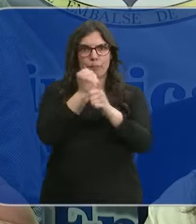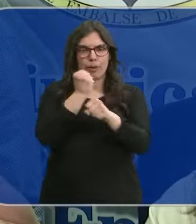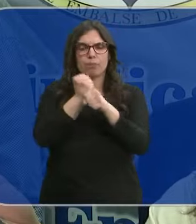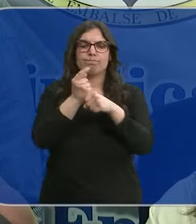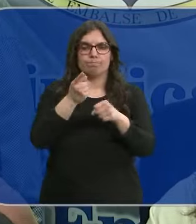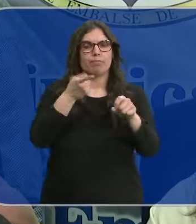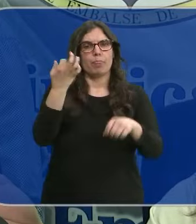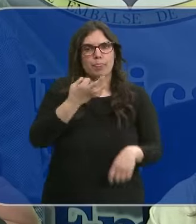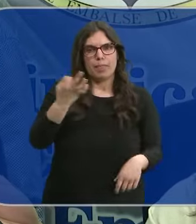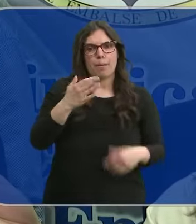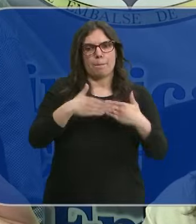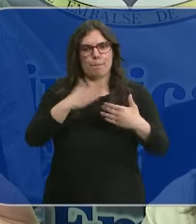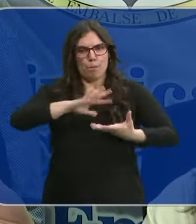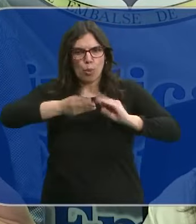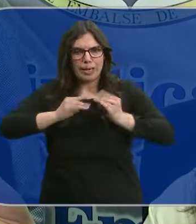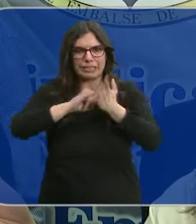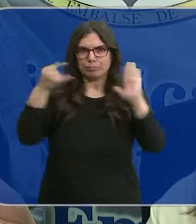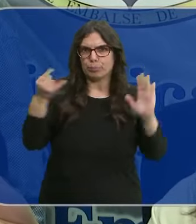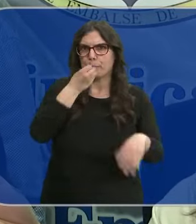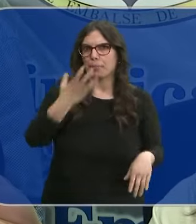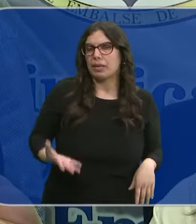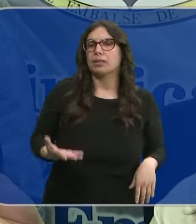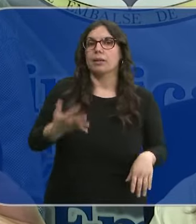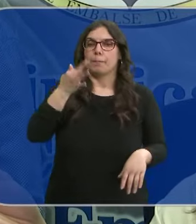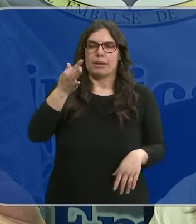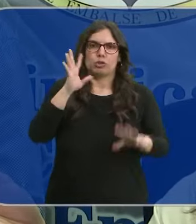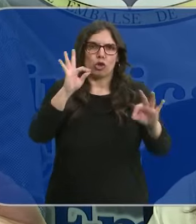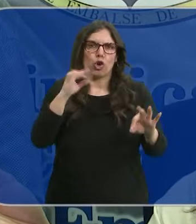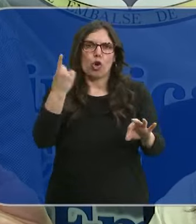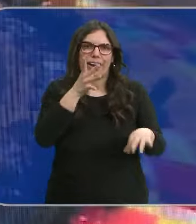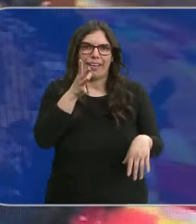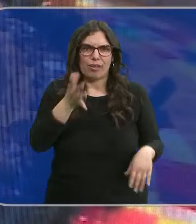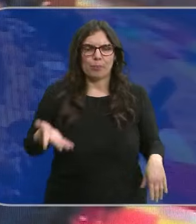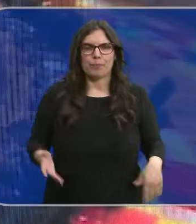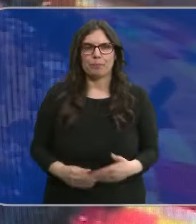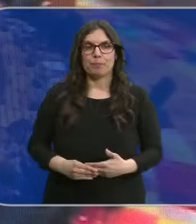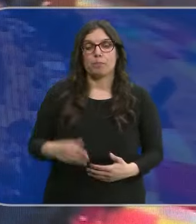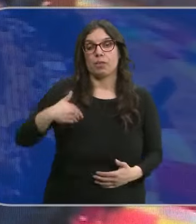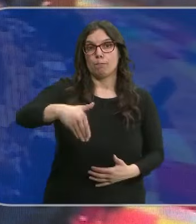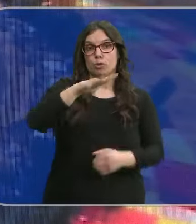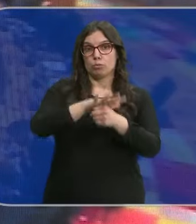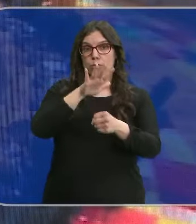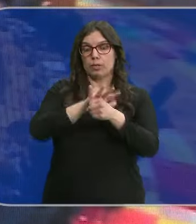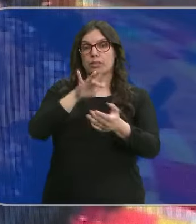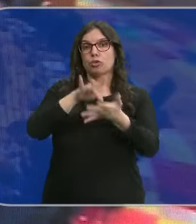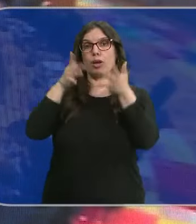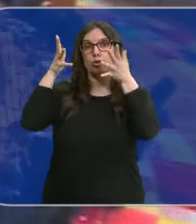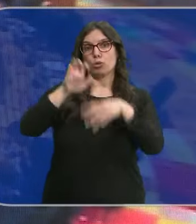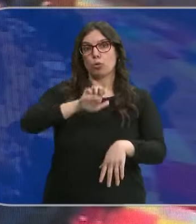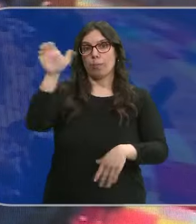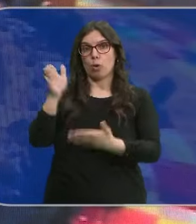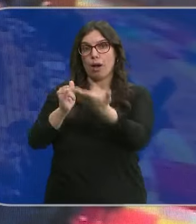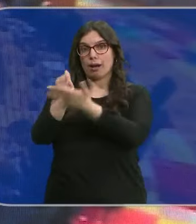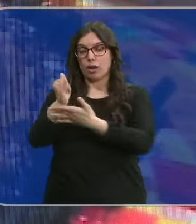explotaciones agrícolas modernas, tecnificadas y, desde luego, de regadío. El próximo martes hay Consejo Europeo